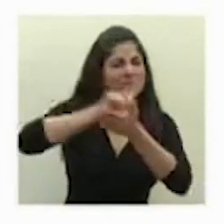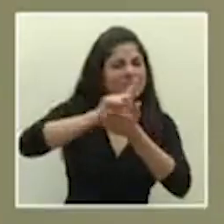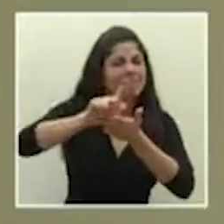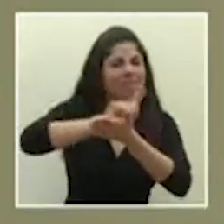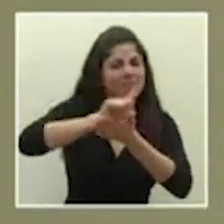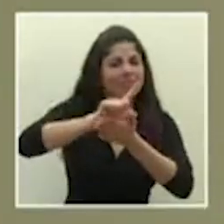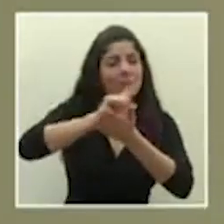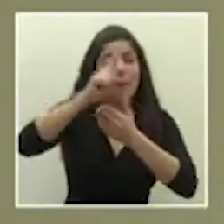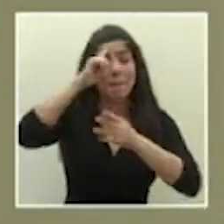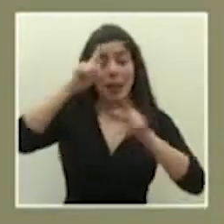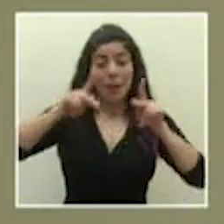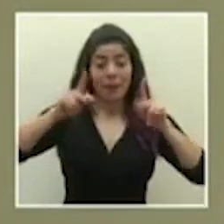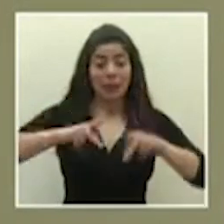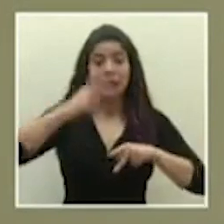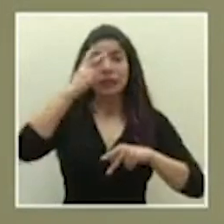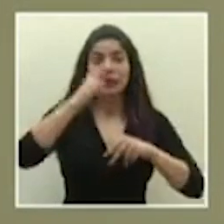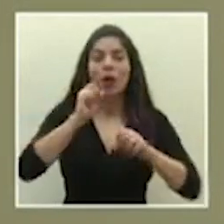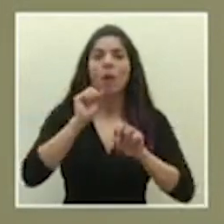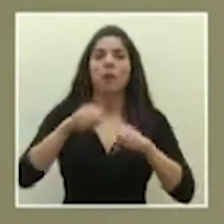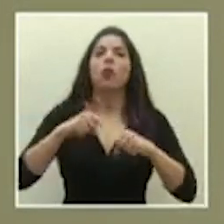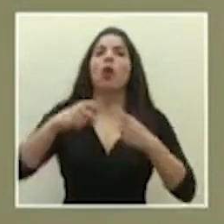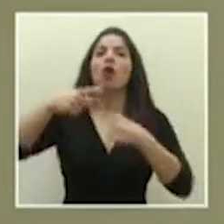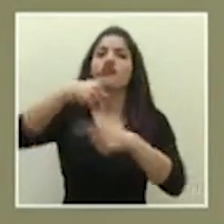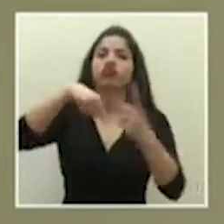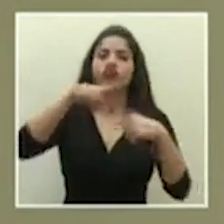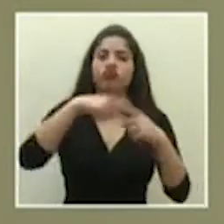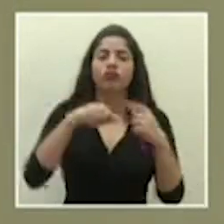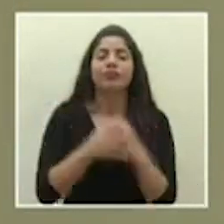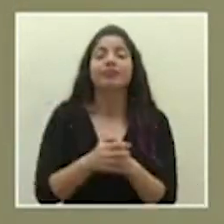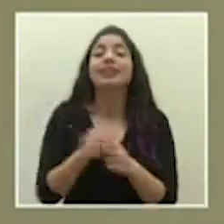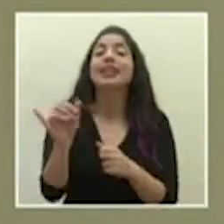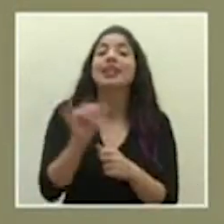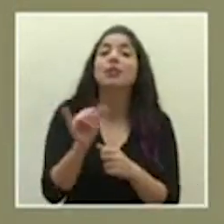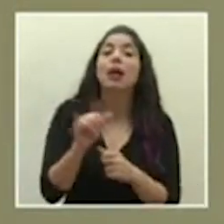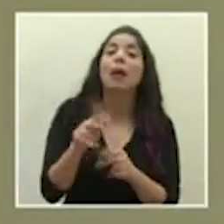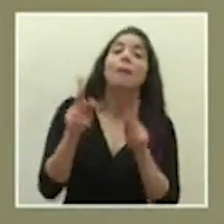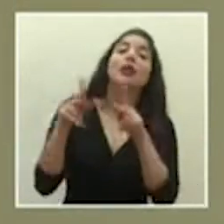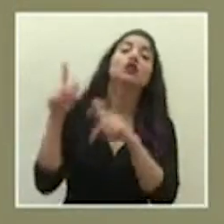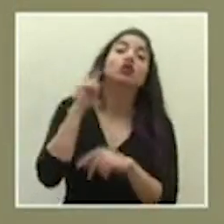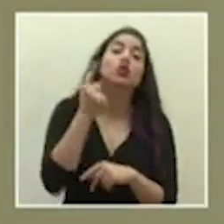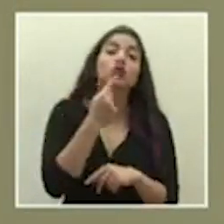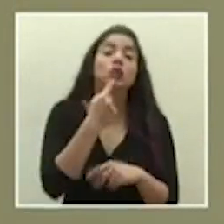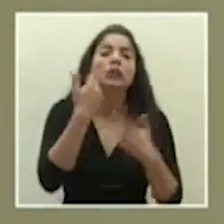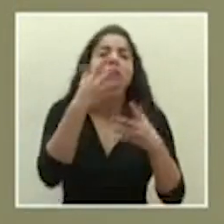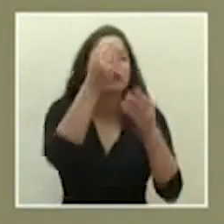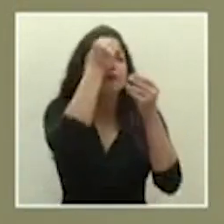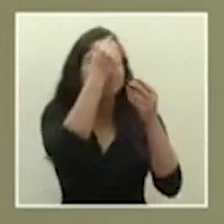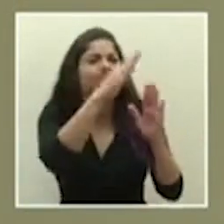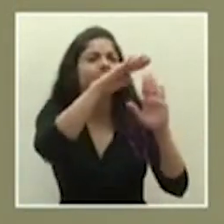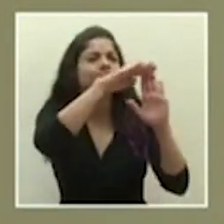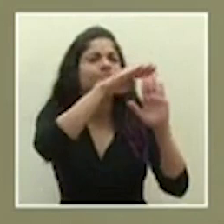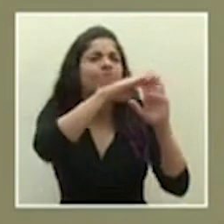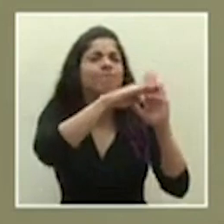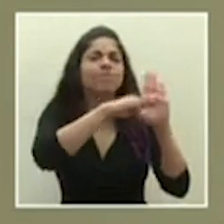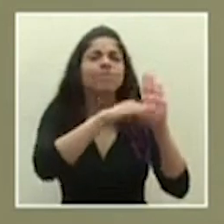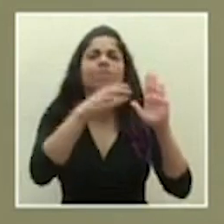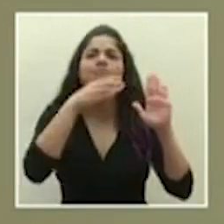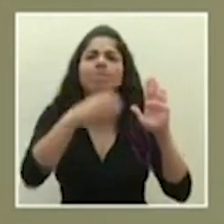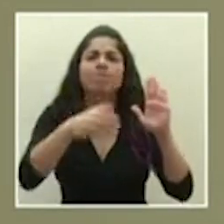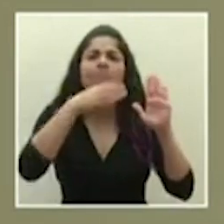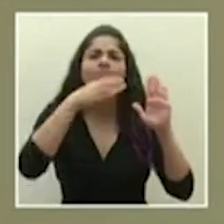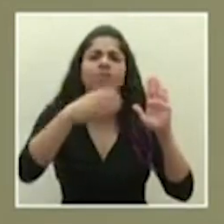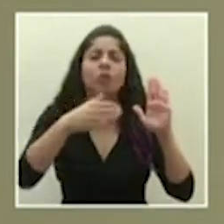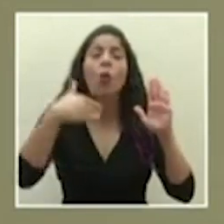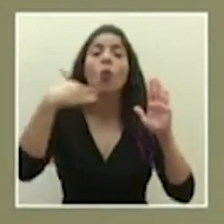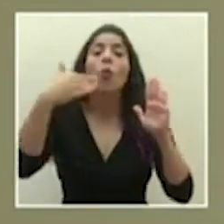para que las personas ciegas se puedan movilizar igual a la población sorda hemos dado una serie de recomendaciones a